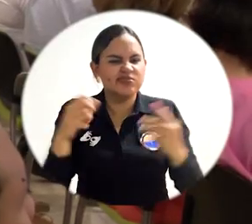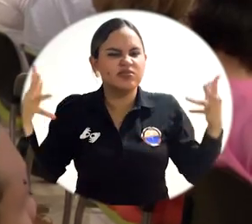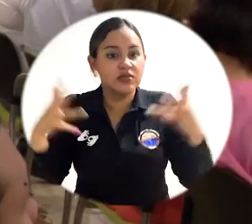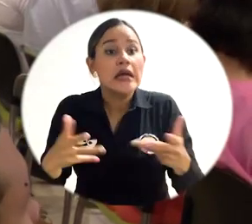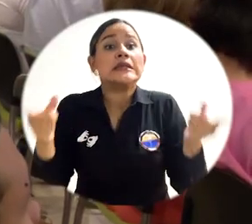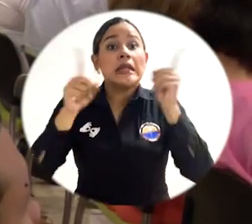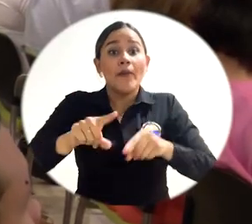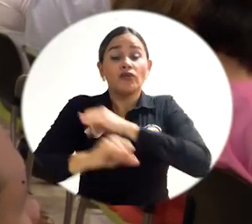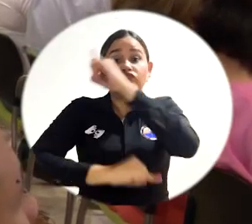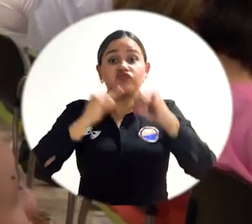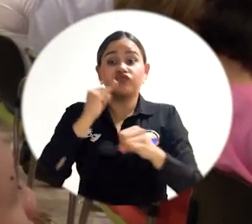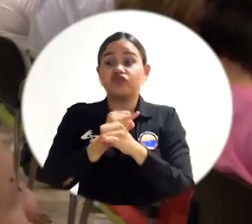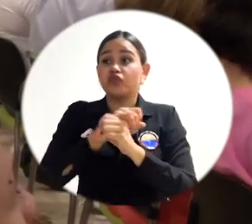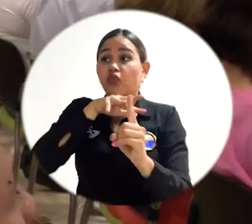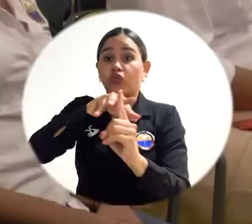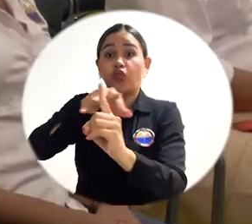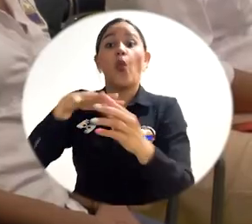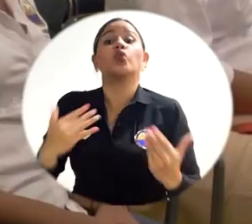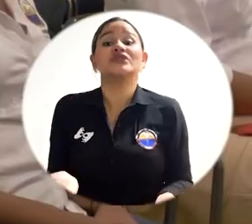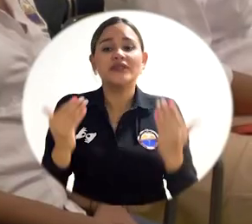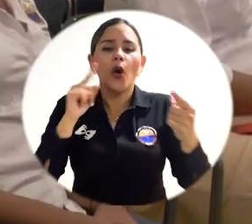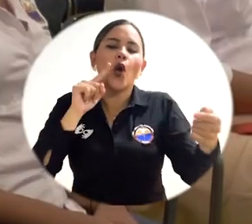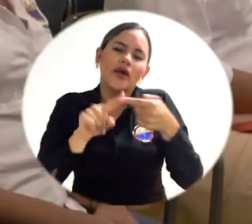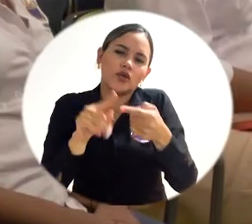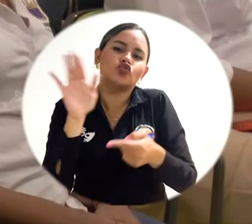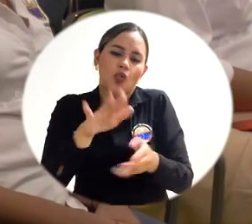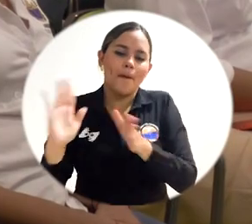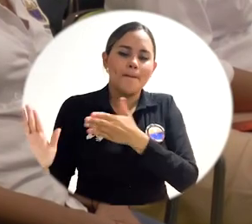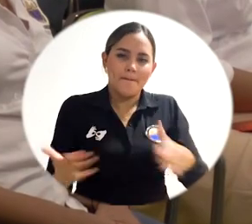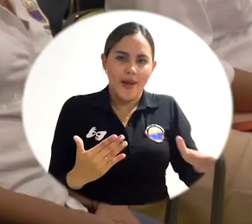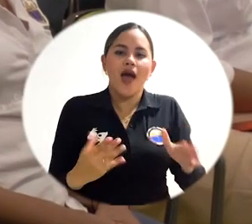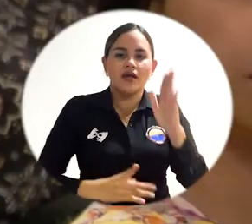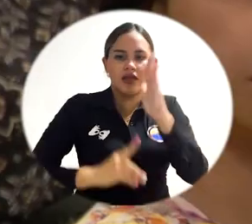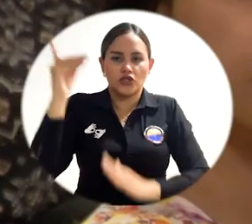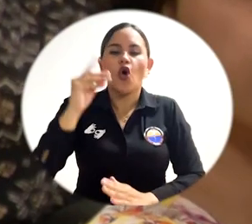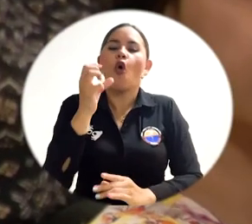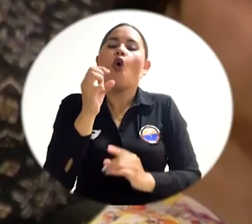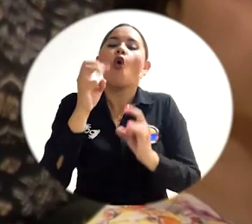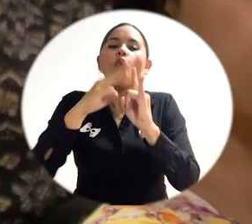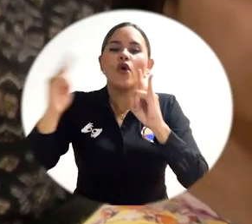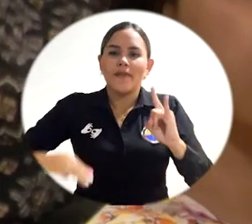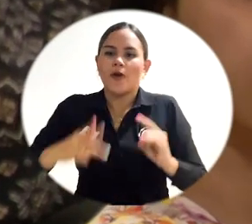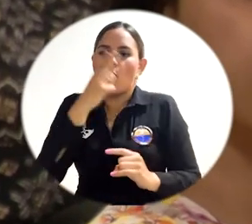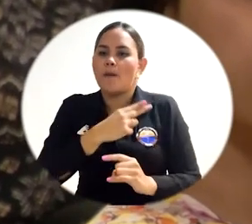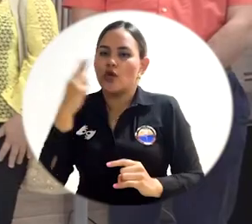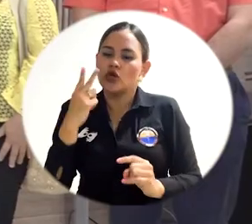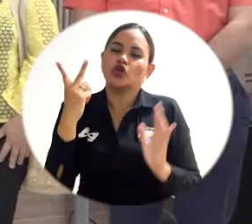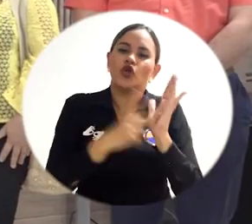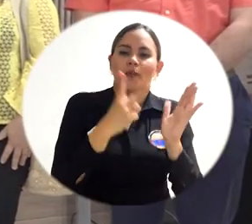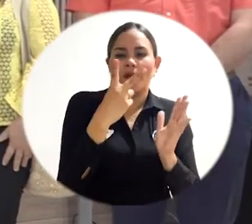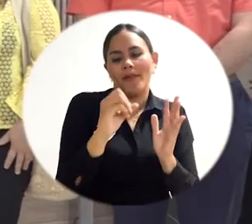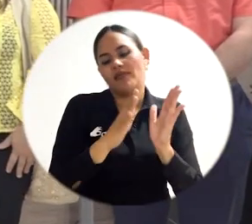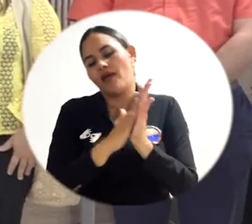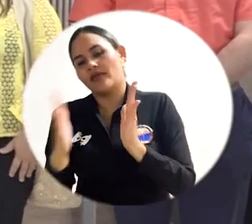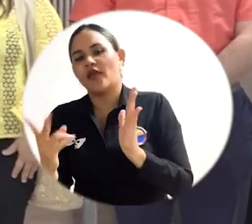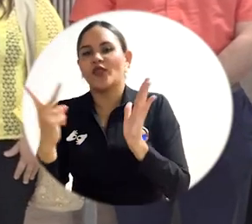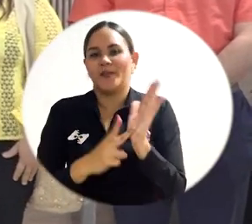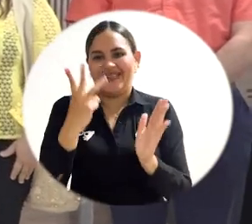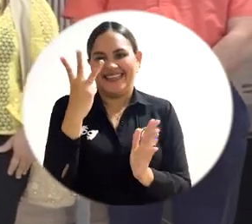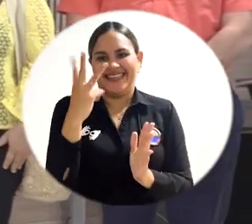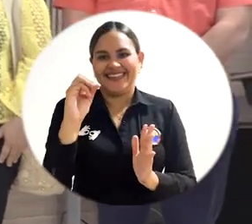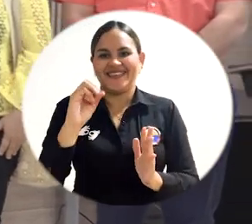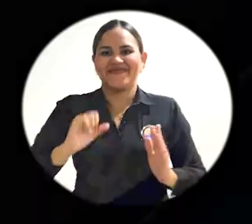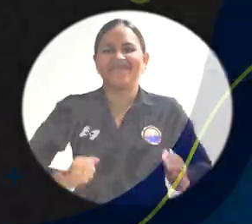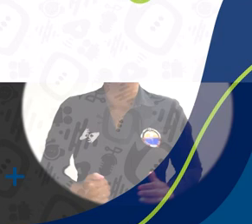internacionalización, políticas que se visionan mantener gracias al Plan de Desarrollo Unimagdalena Comprometida 2020